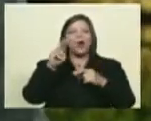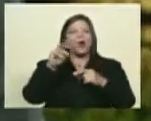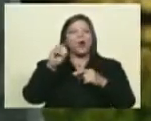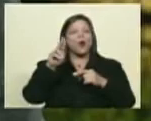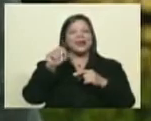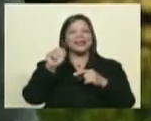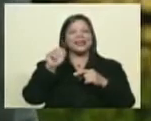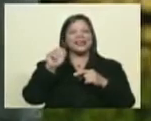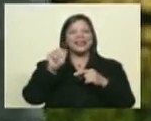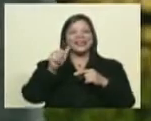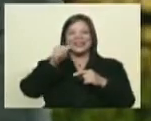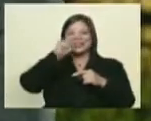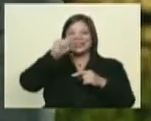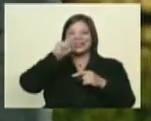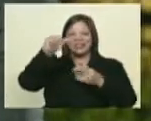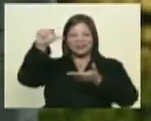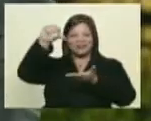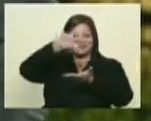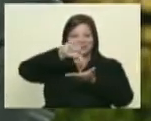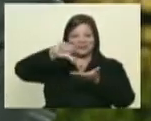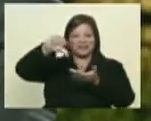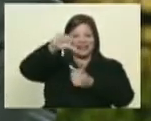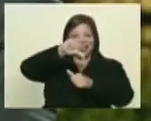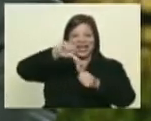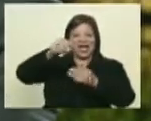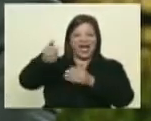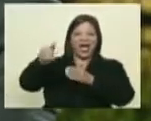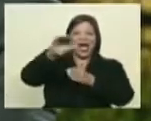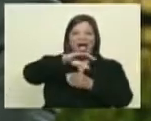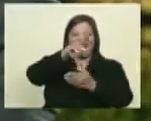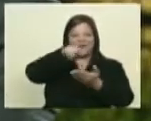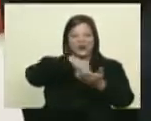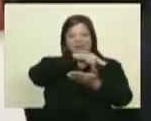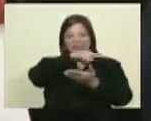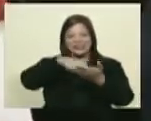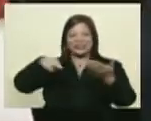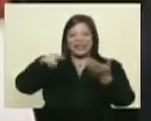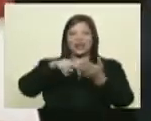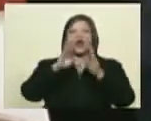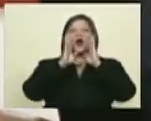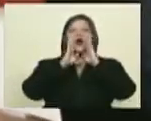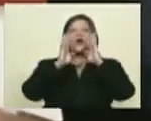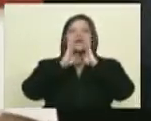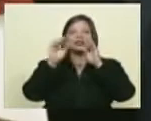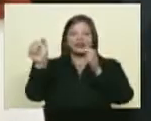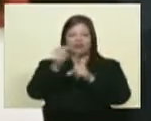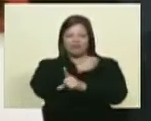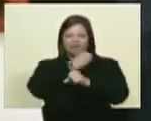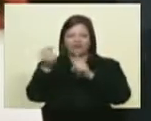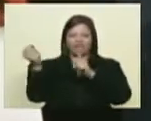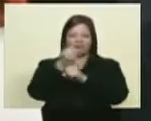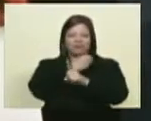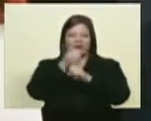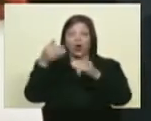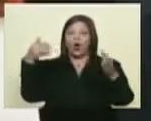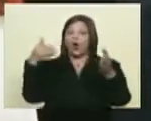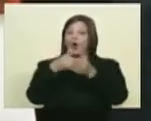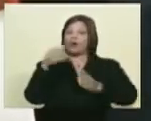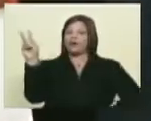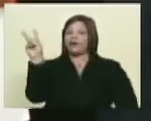Y es que con Cocuy fue bautizado este libro, Antiperiodistas, confesiones de las agresiones mediáticas contra